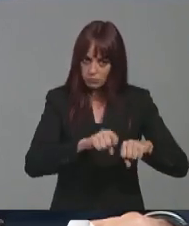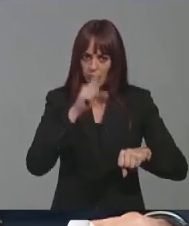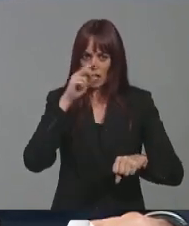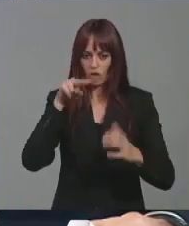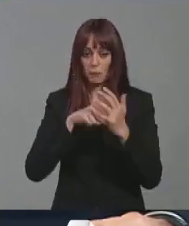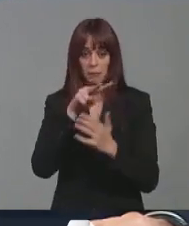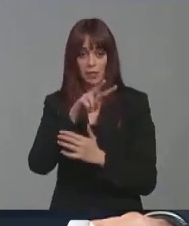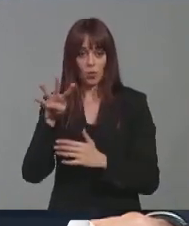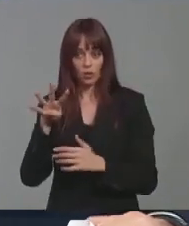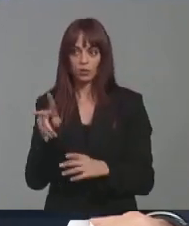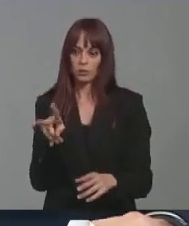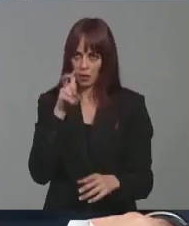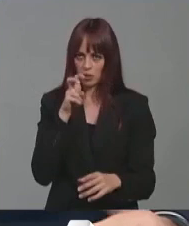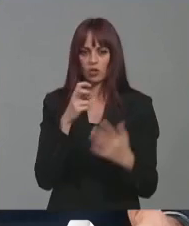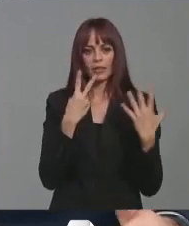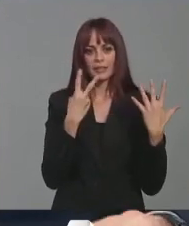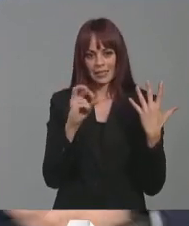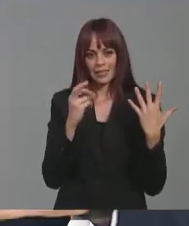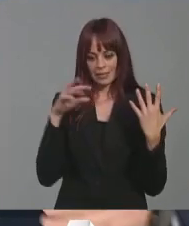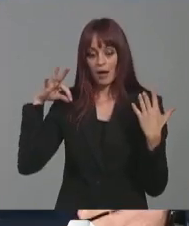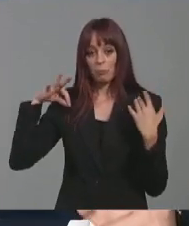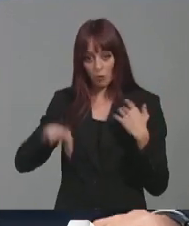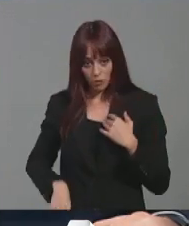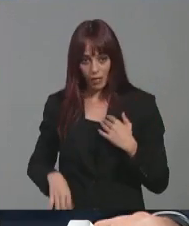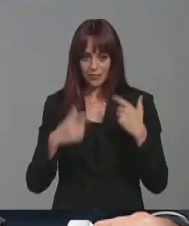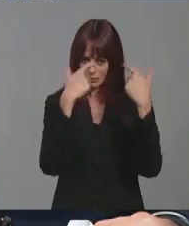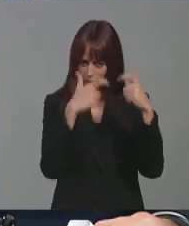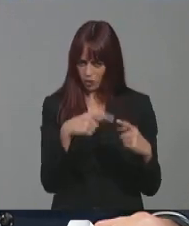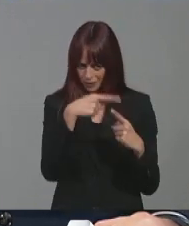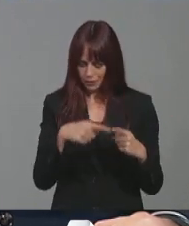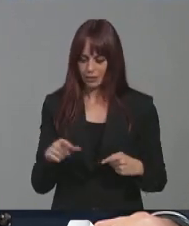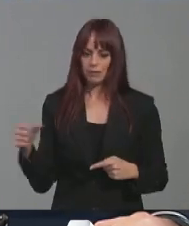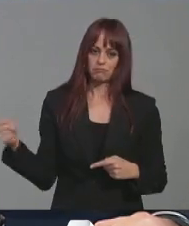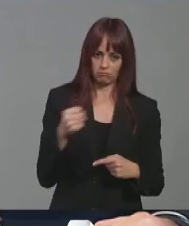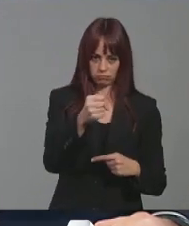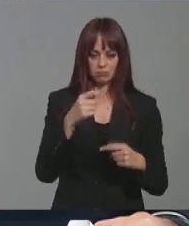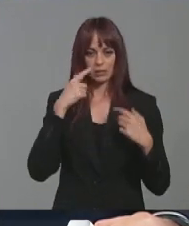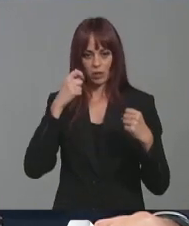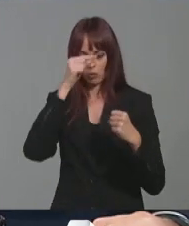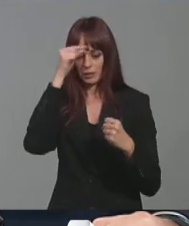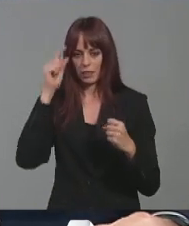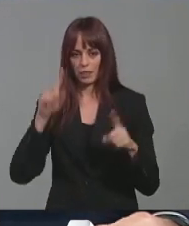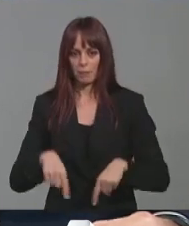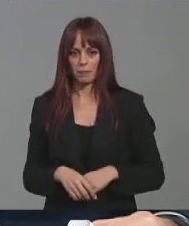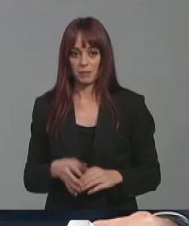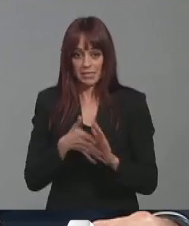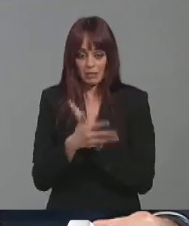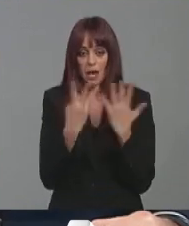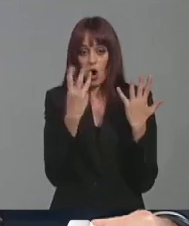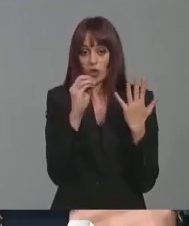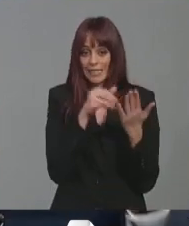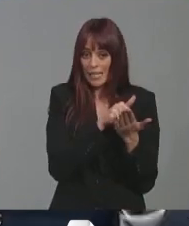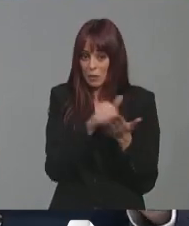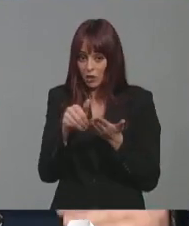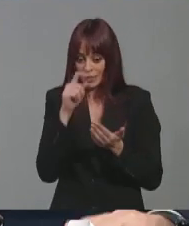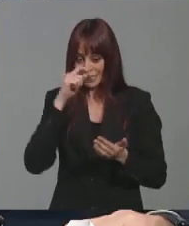2024 está previsto que otros 70 profesionales de estas diferentes categorías se incorporen a salud mental. Son 80 millones que este año por